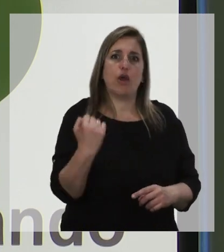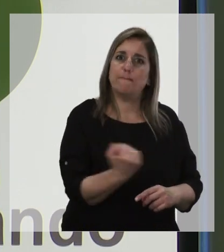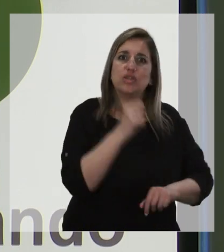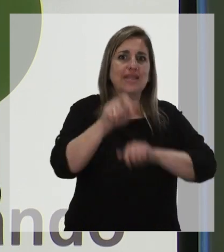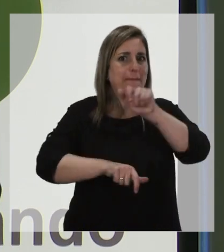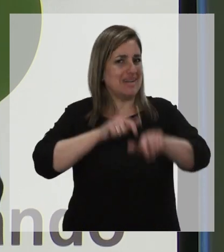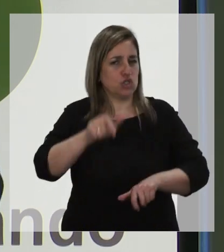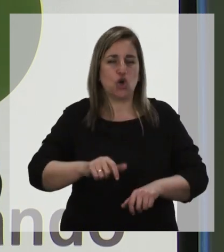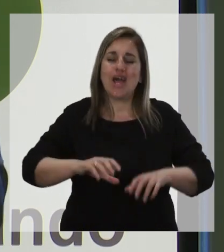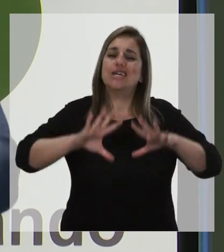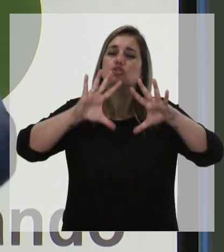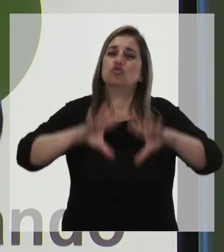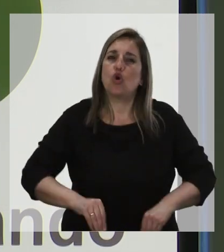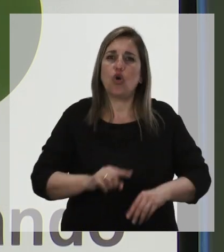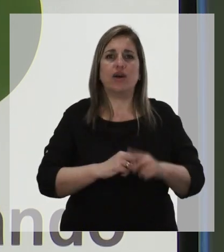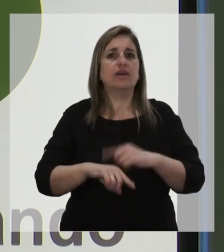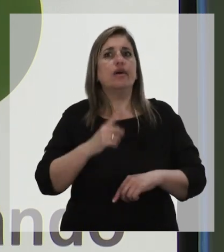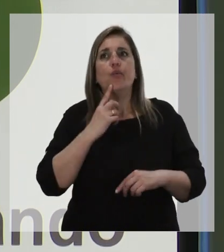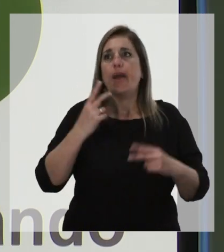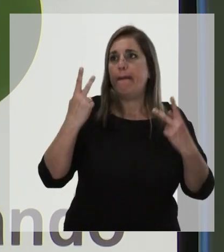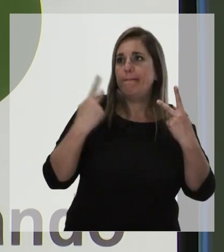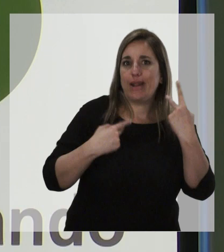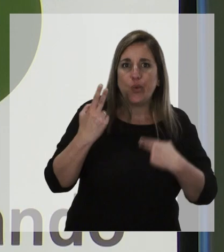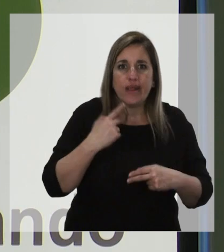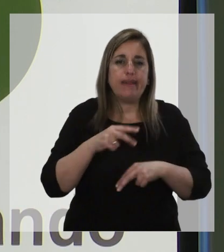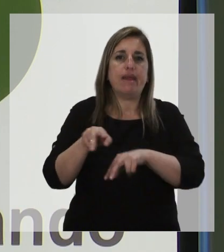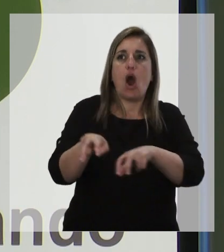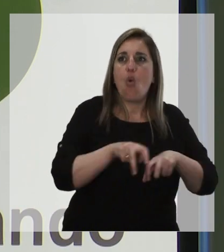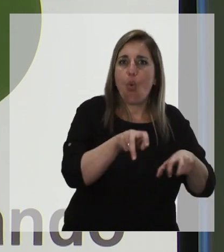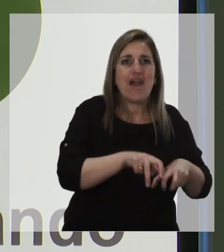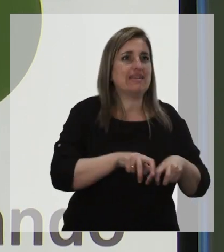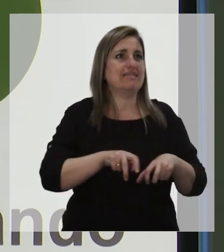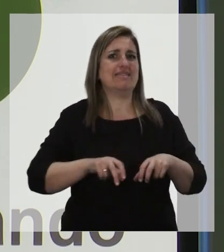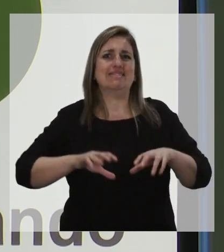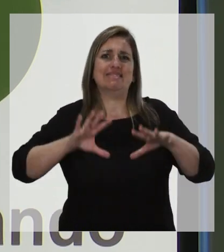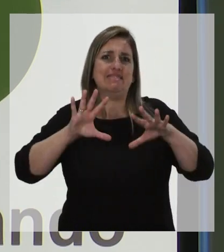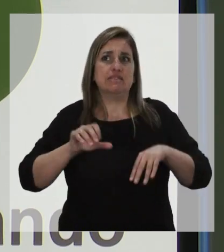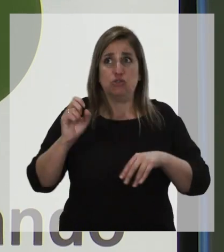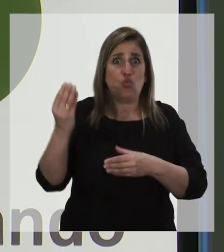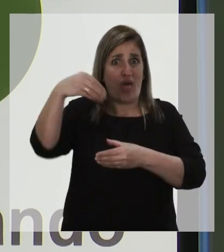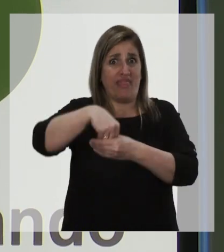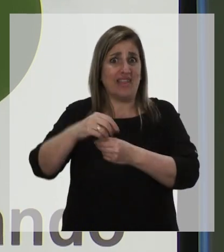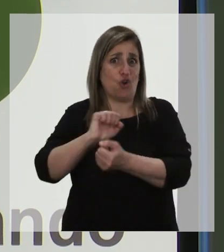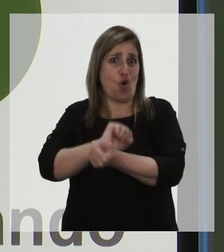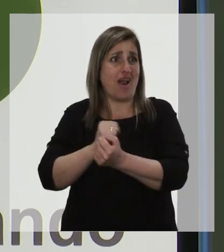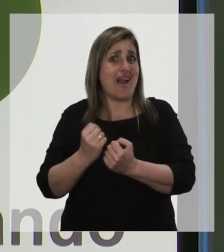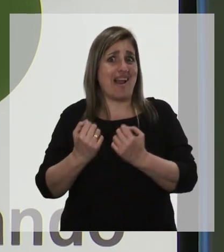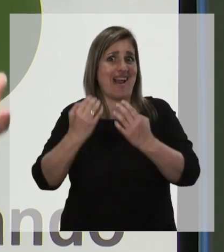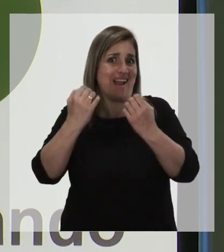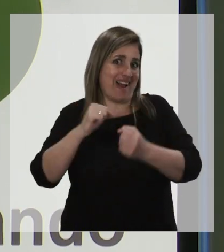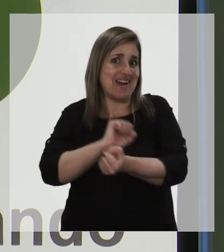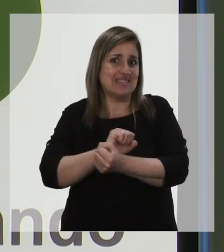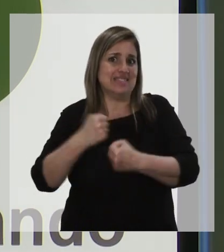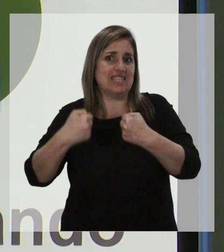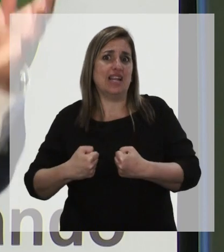Y seis huertas y una peluquería o las que vendrán en las penitenciarías no van a